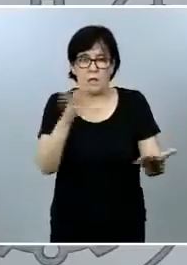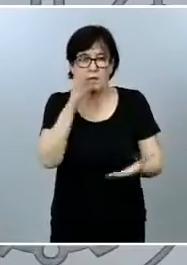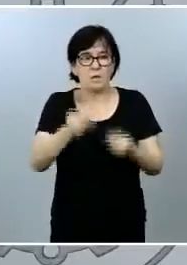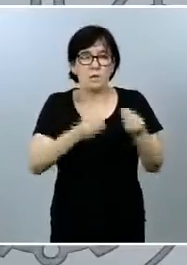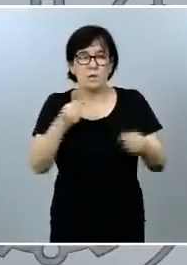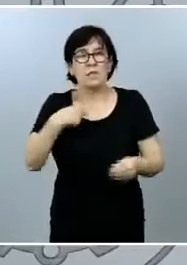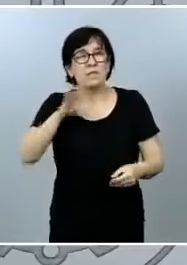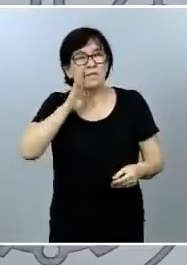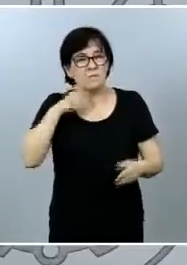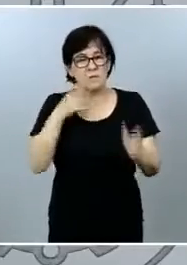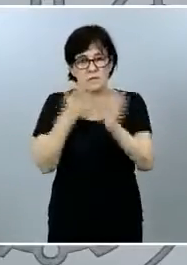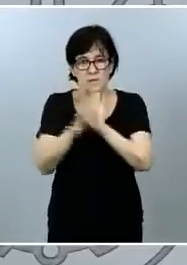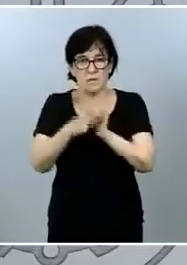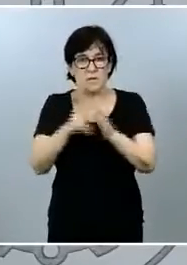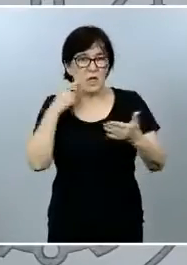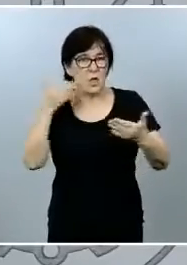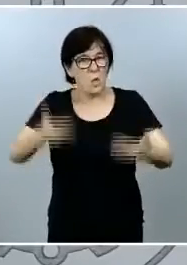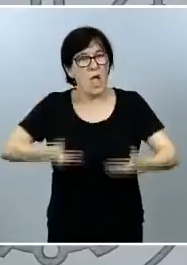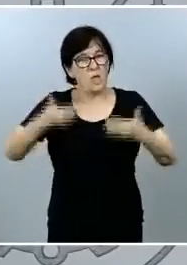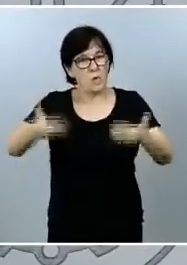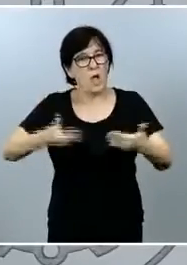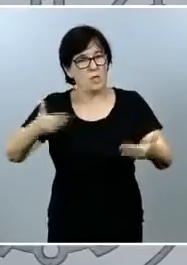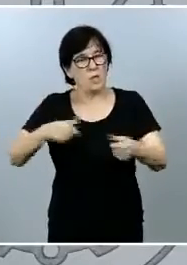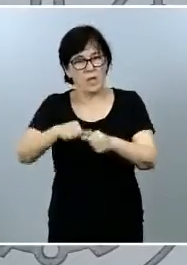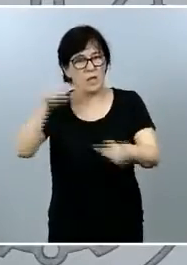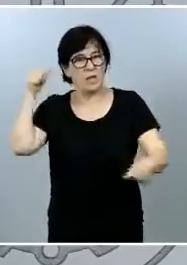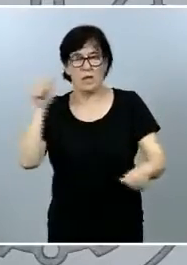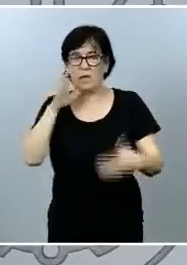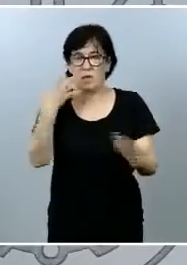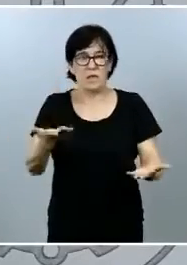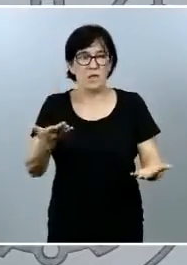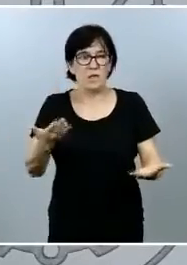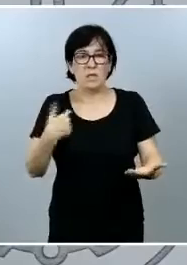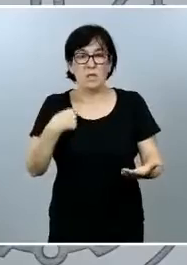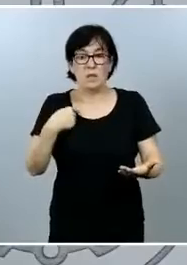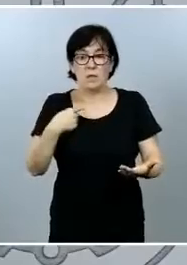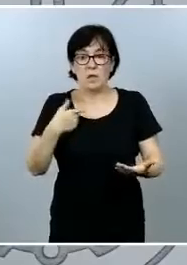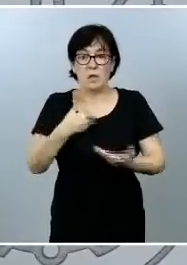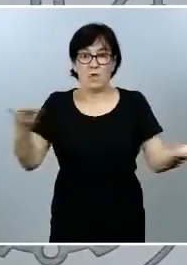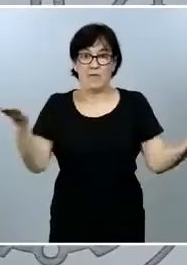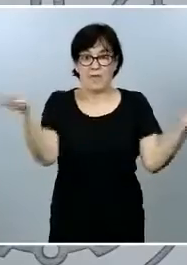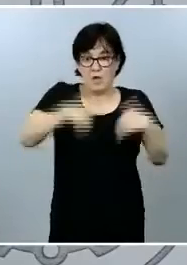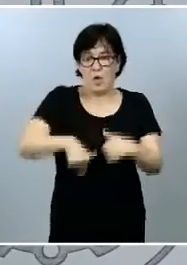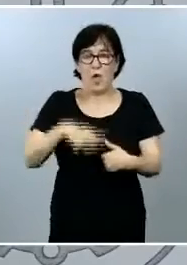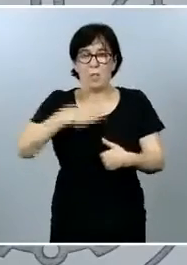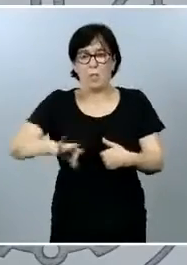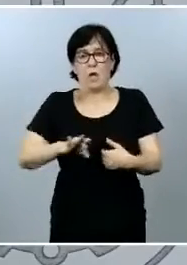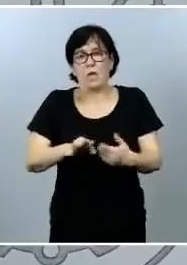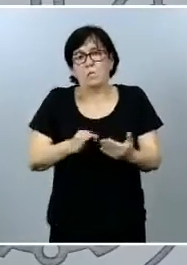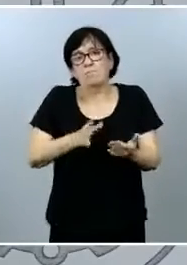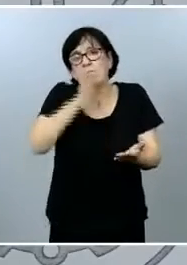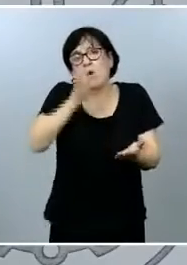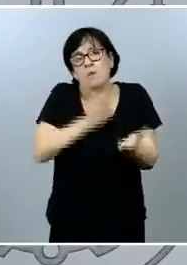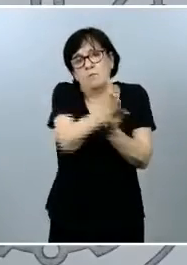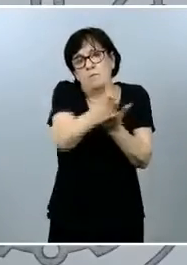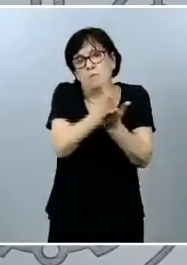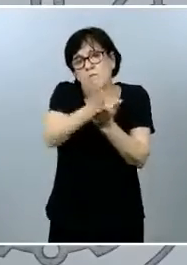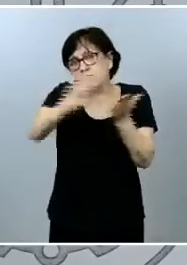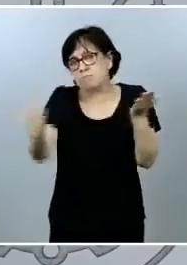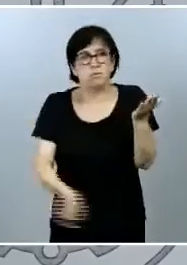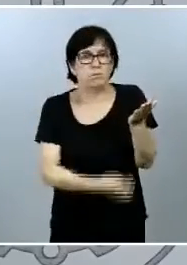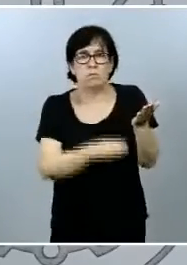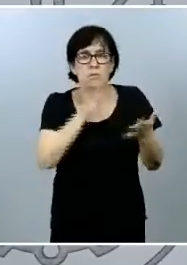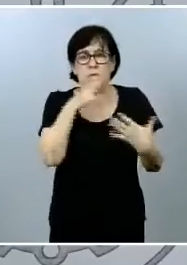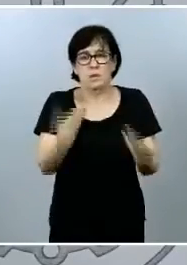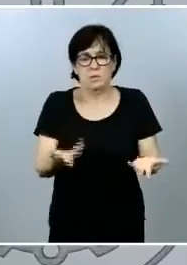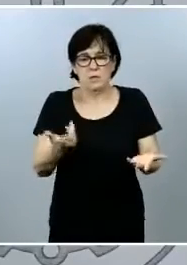la normalidad habitual yo he comentado que las pérdidas de confianza se pueden producir por muchos motivos y que justamente los